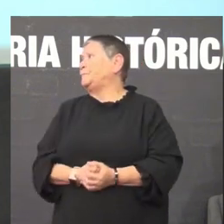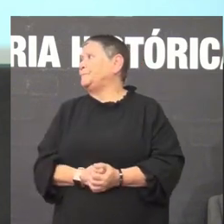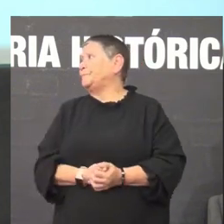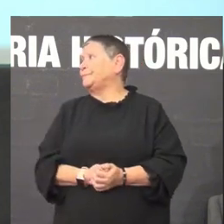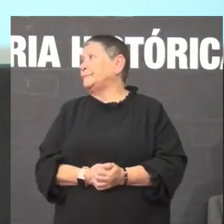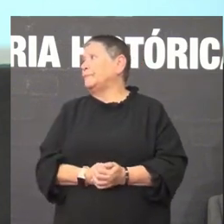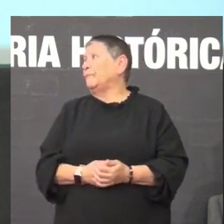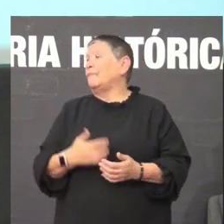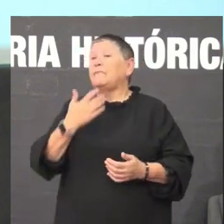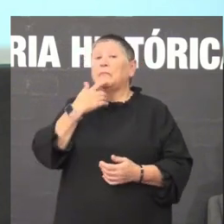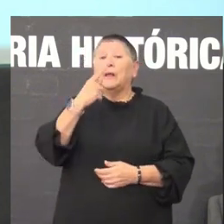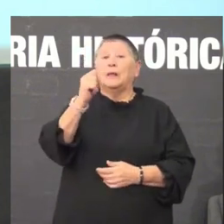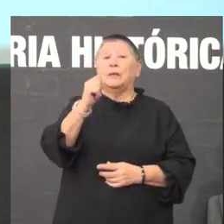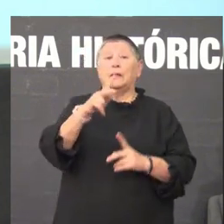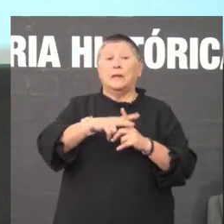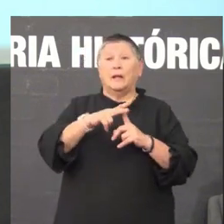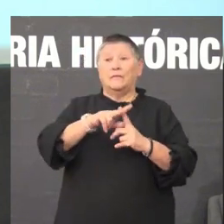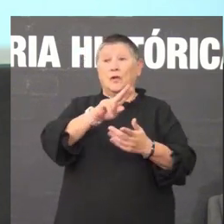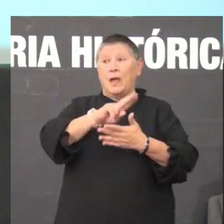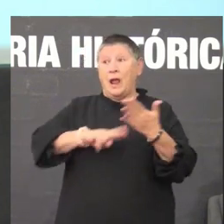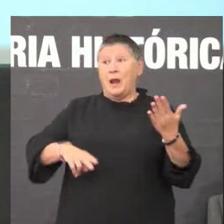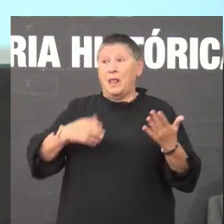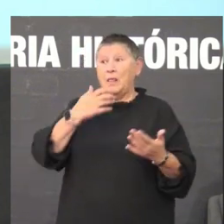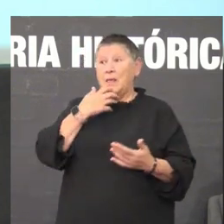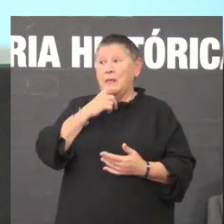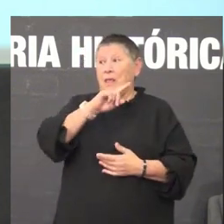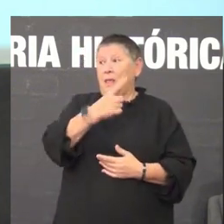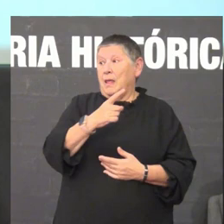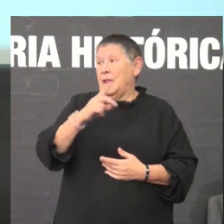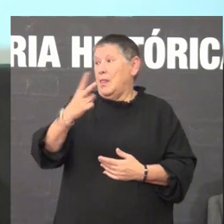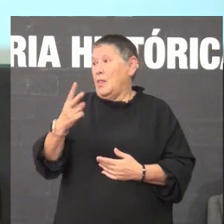se é a TVG actual emitirá a unha da mañá as dúas non?